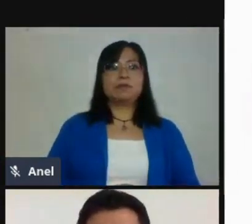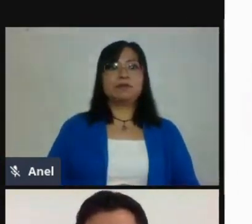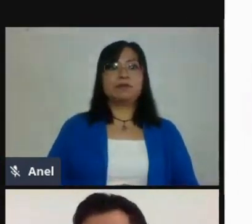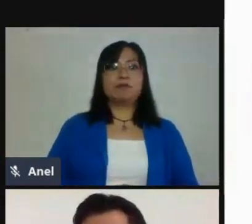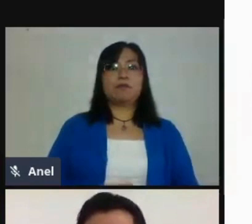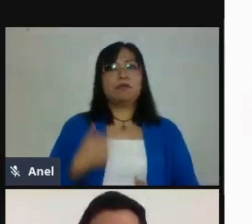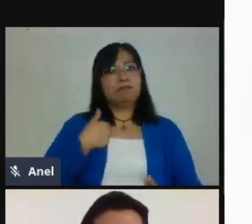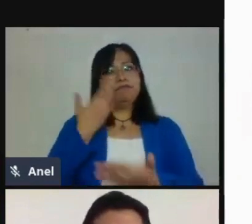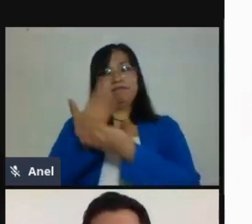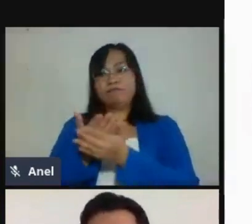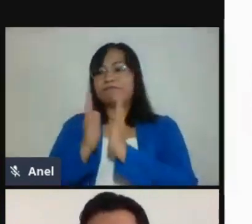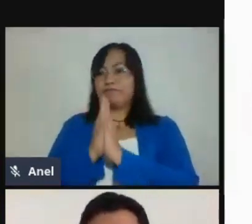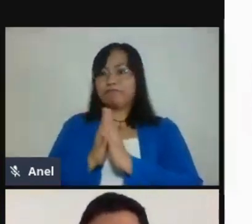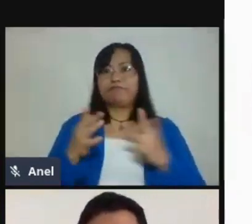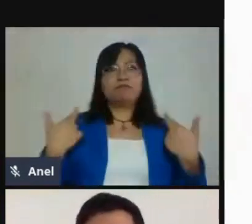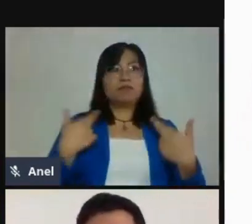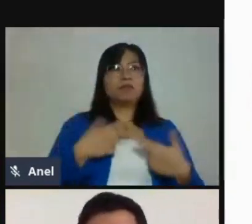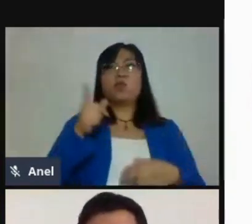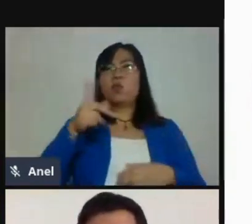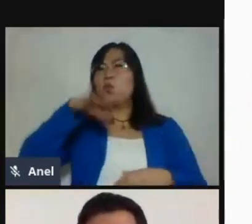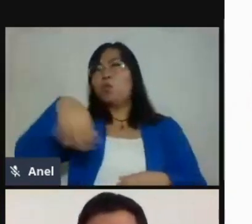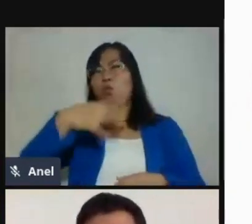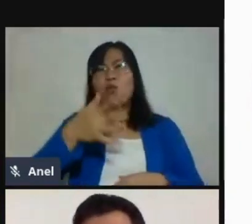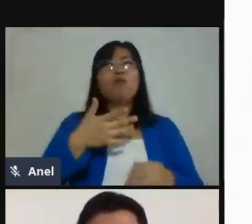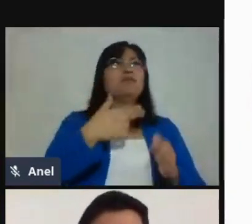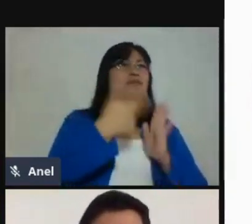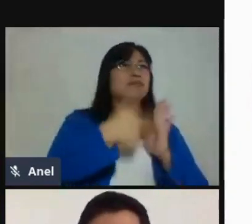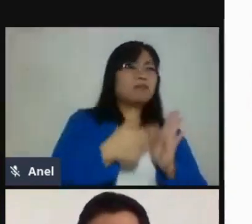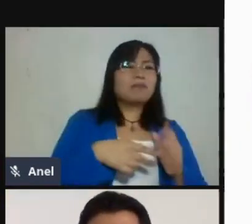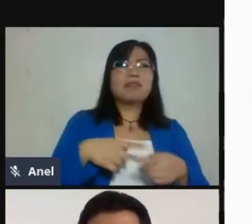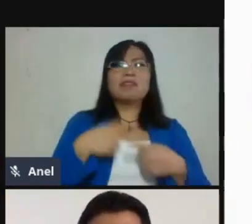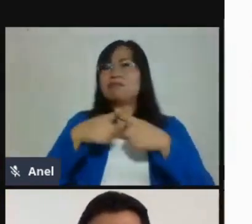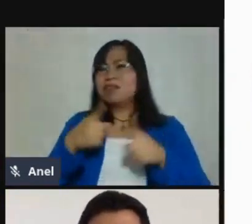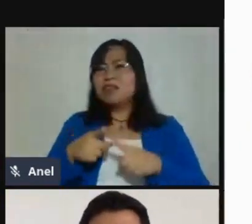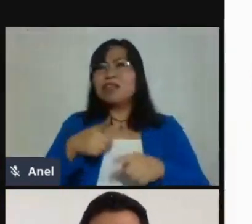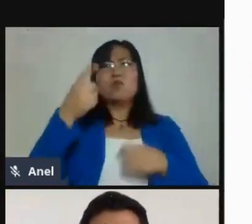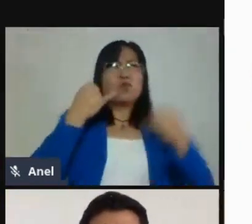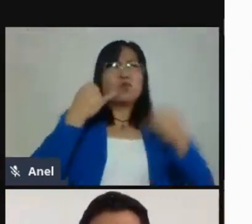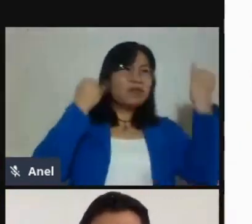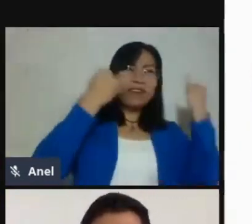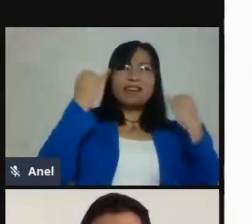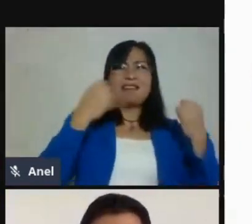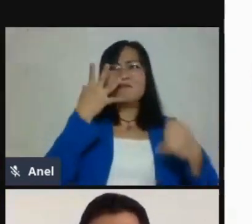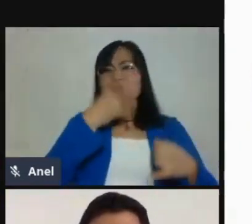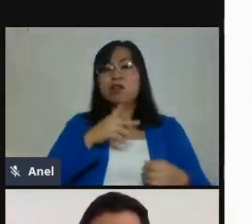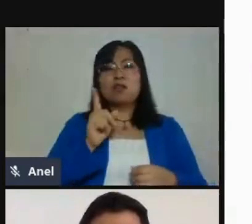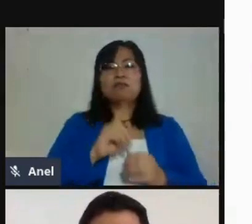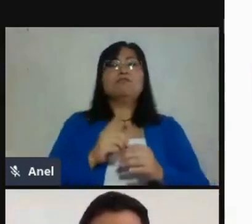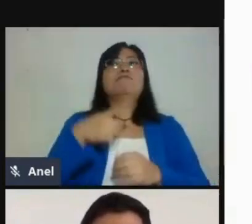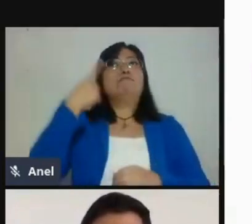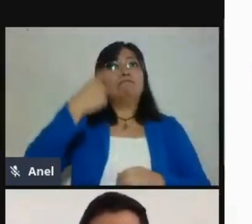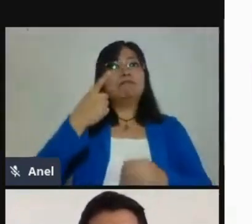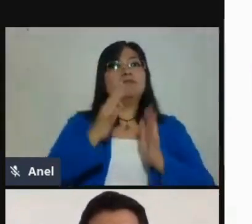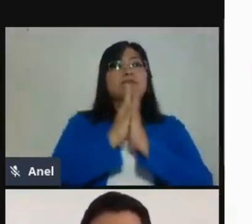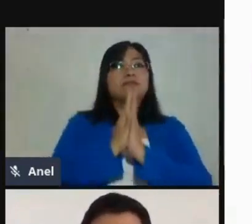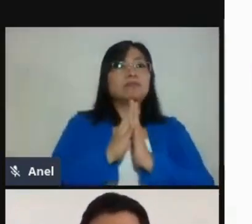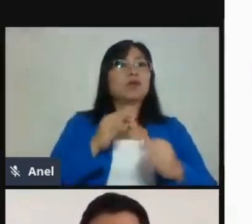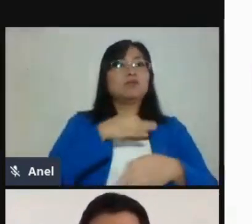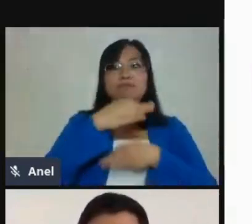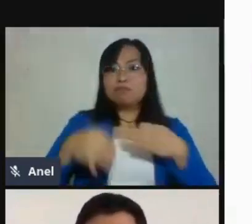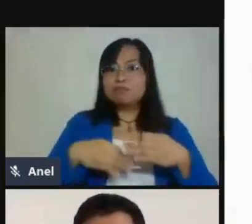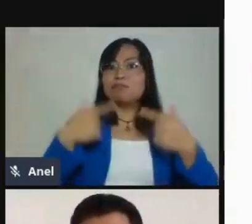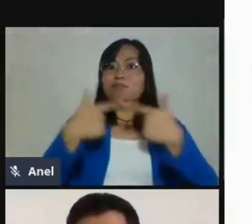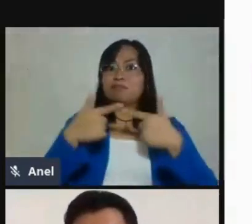a los profesores. Más allá de buscar recursos y estén muy creativos, lo primero que les dijimos es todos trabajan en Classroom